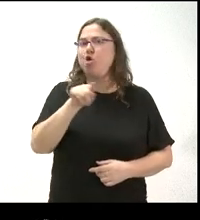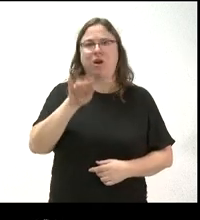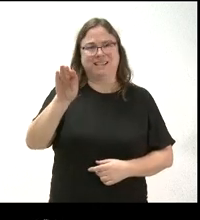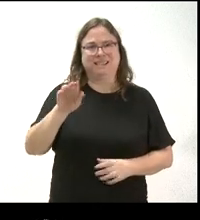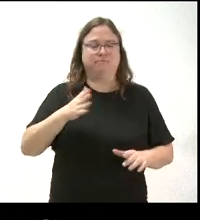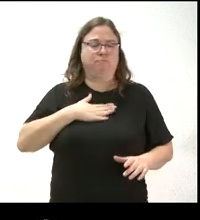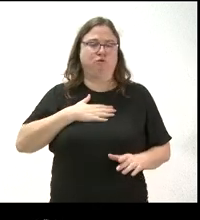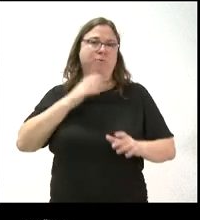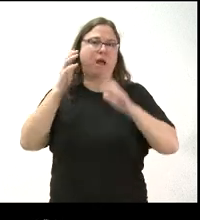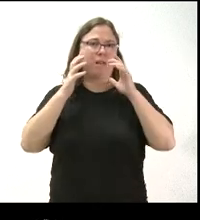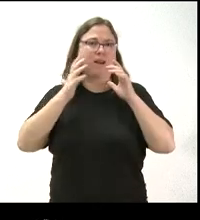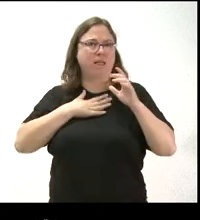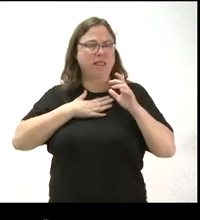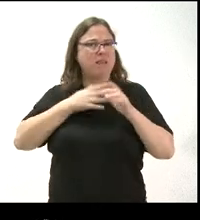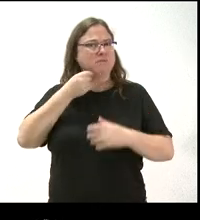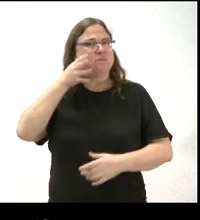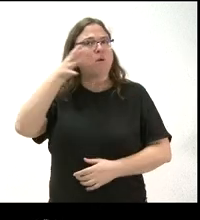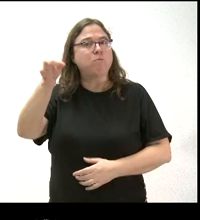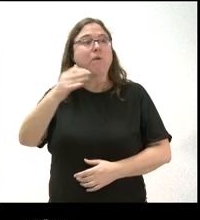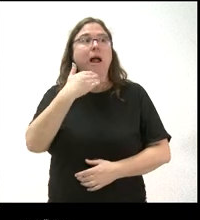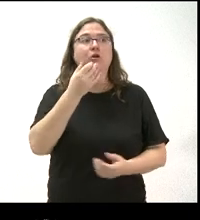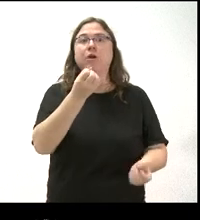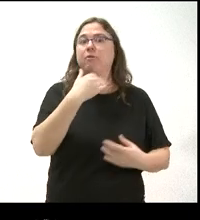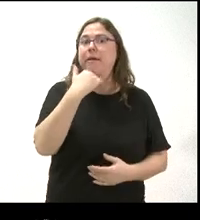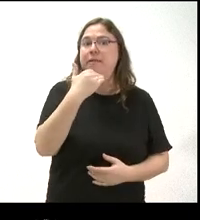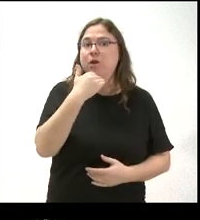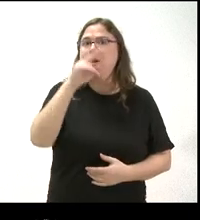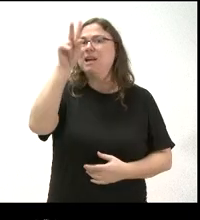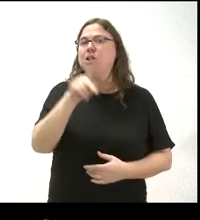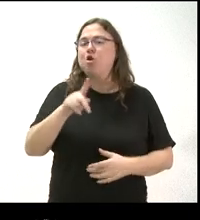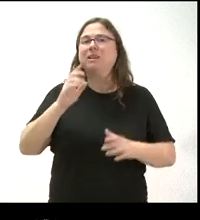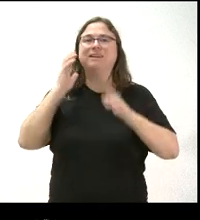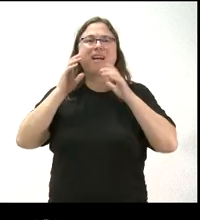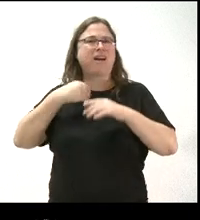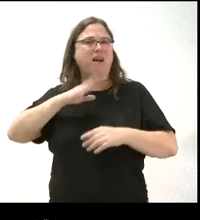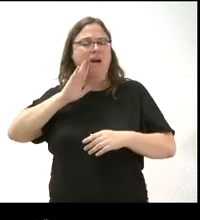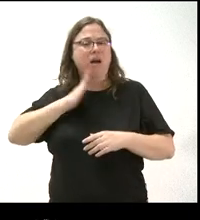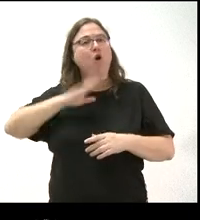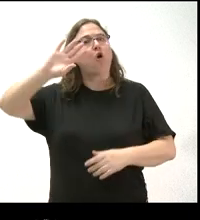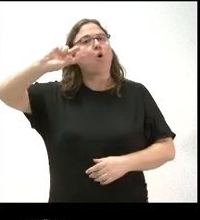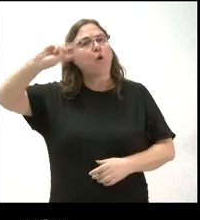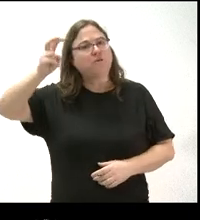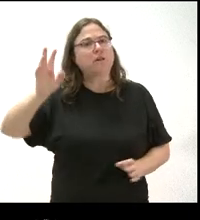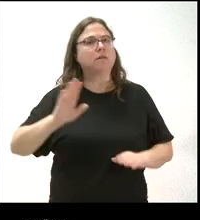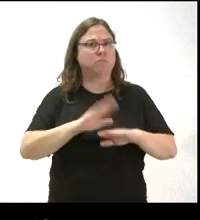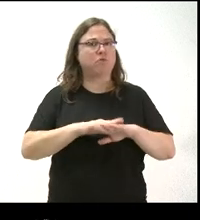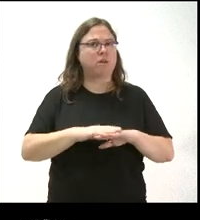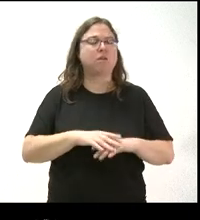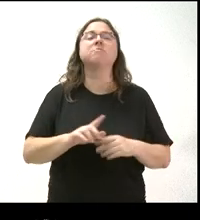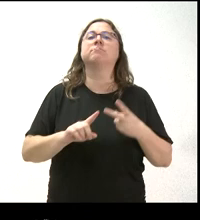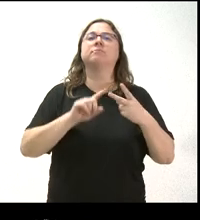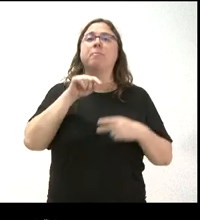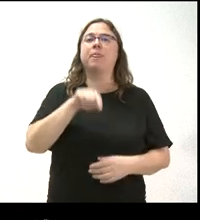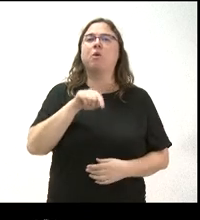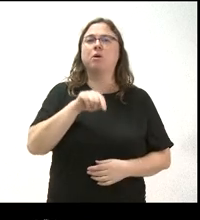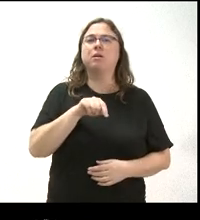No sé si tienen algo que podamos transmitir que nos lleve a pensar que no es esa granja, sino de otra. Y por otro lado, hoy